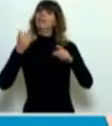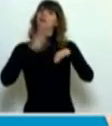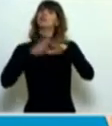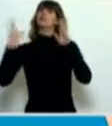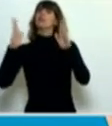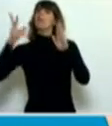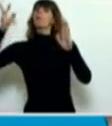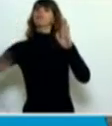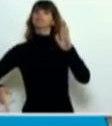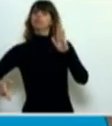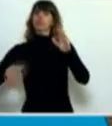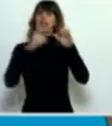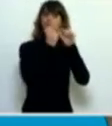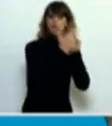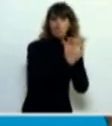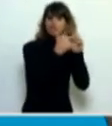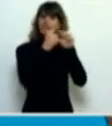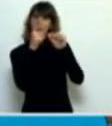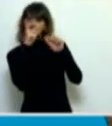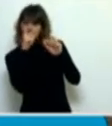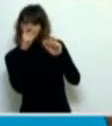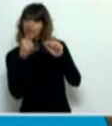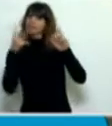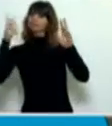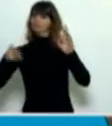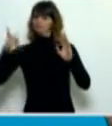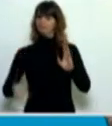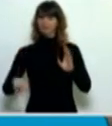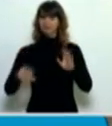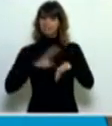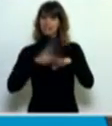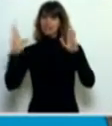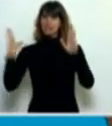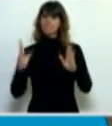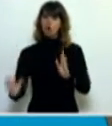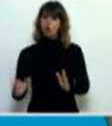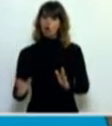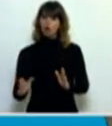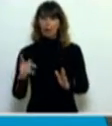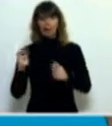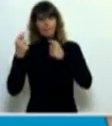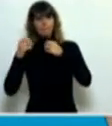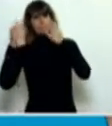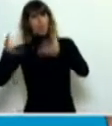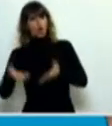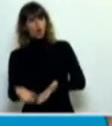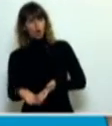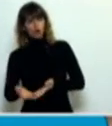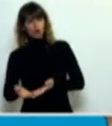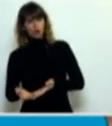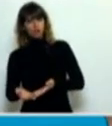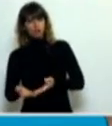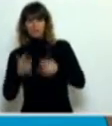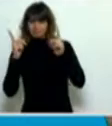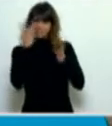3 y el plazo en el artículo 7, podamos mejorar de manera creativa como lo quisieron hacer